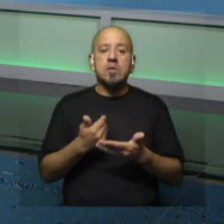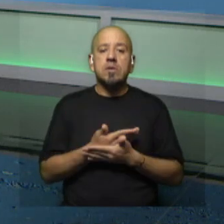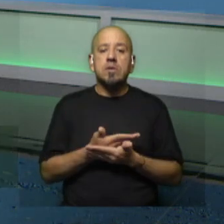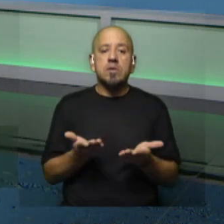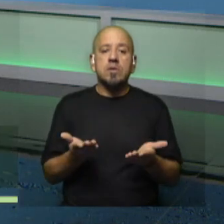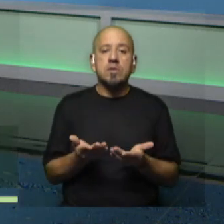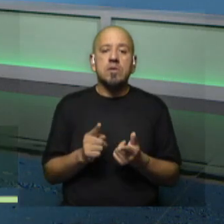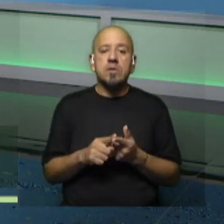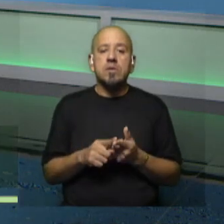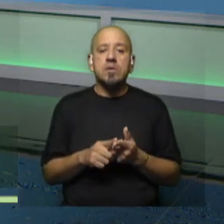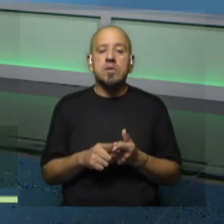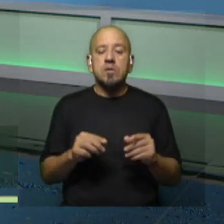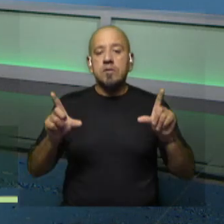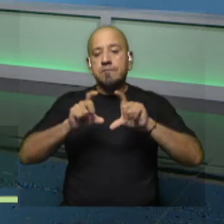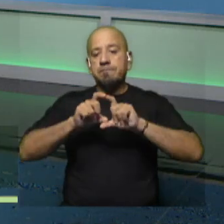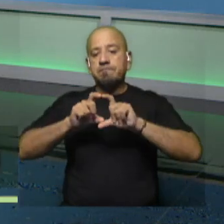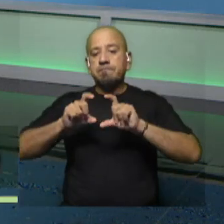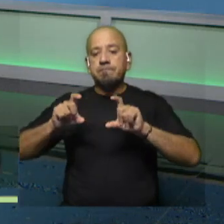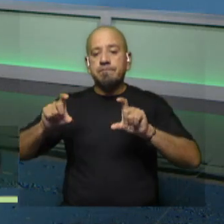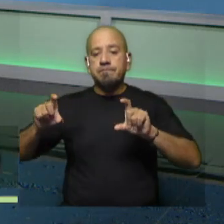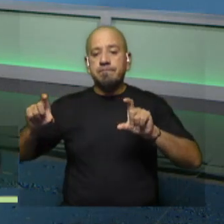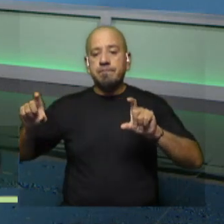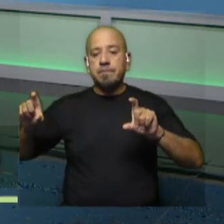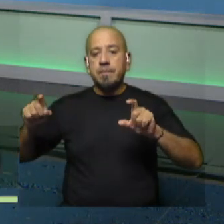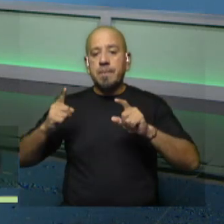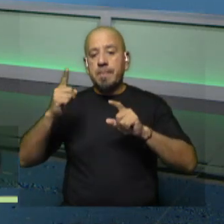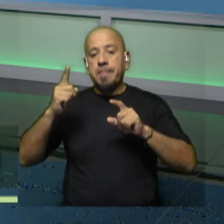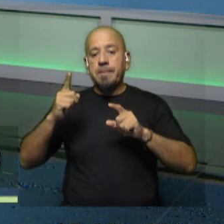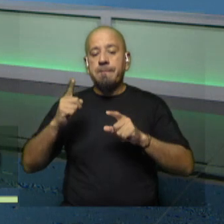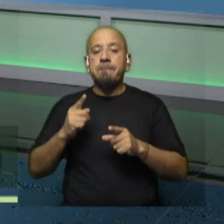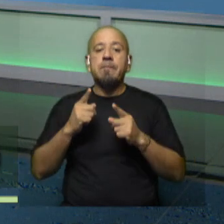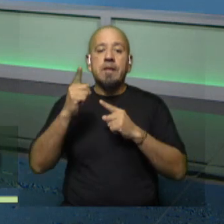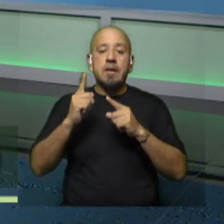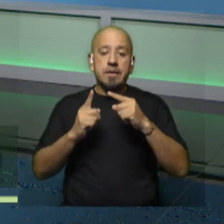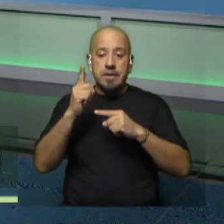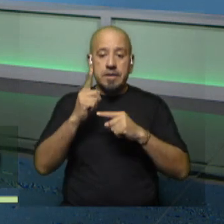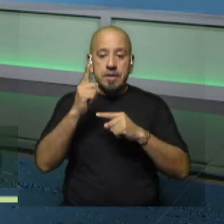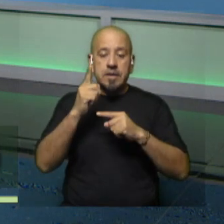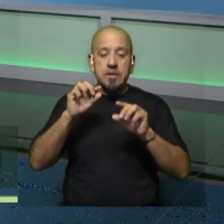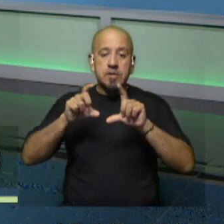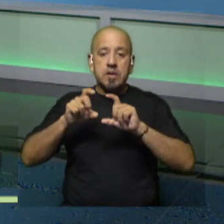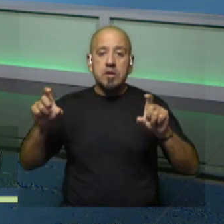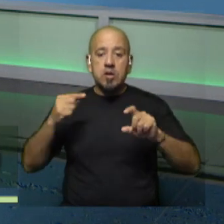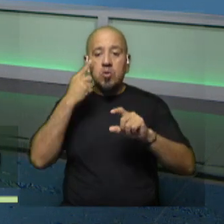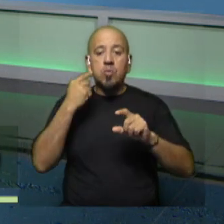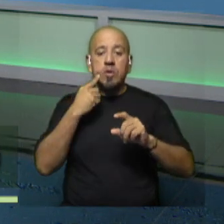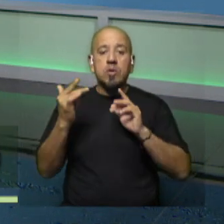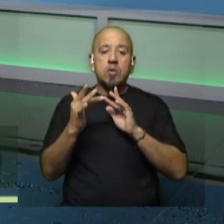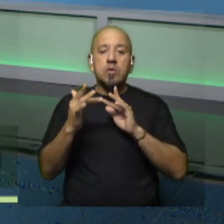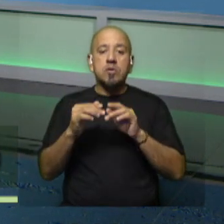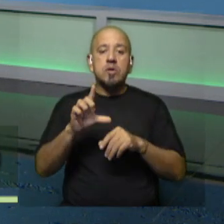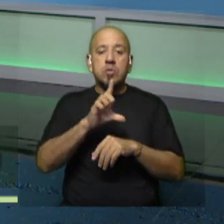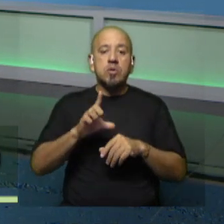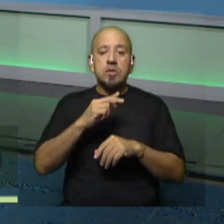en pantalla. Es el 092-626-928 y atiende de